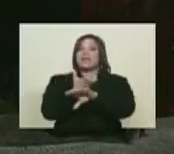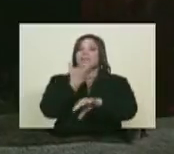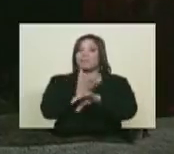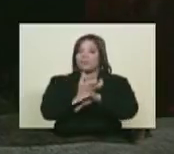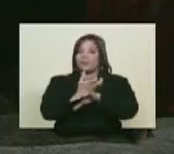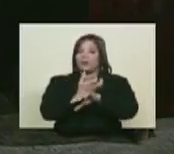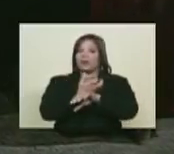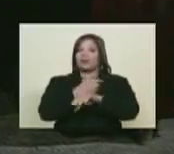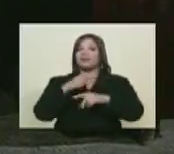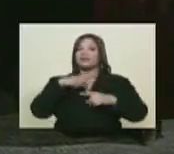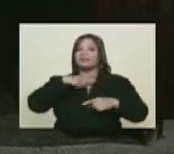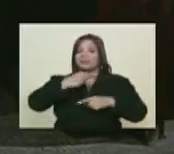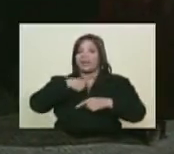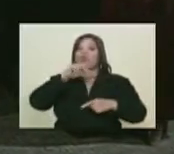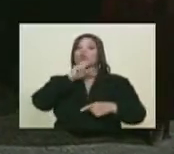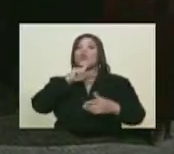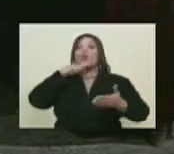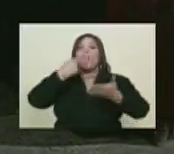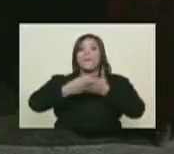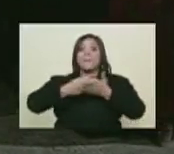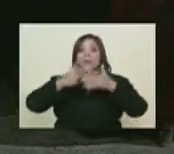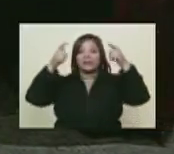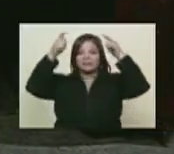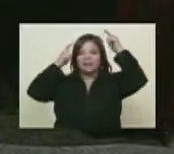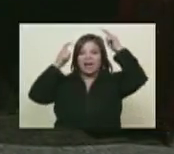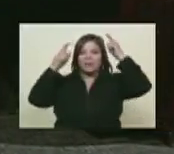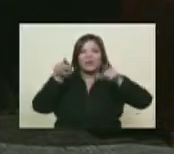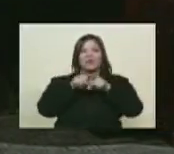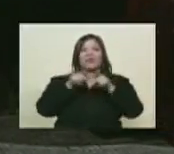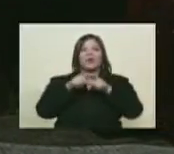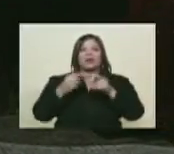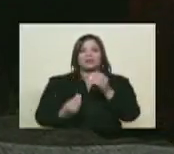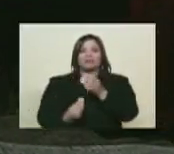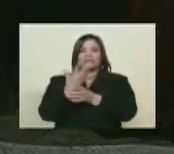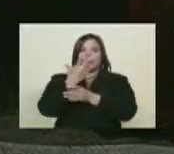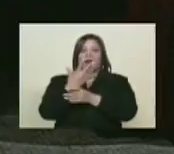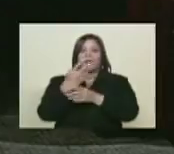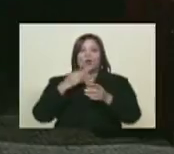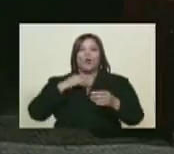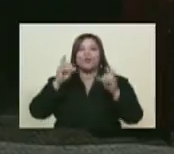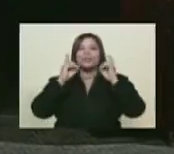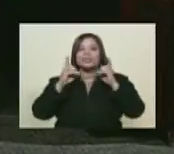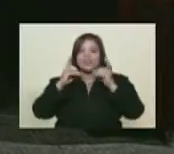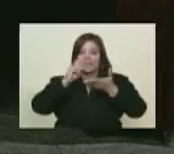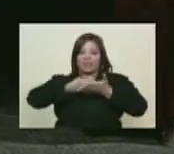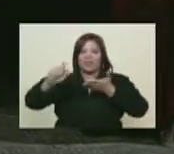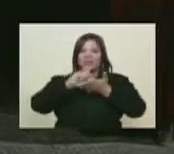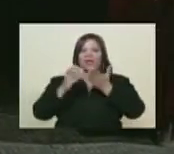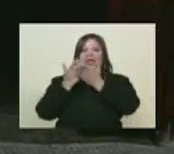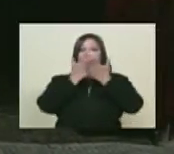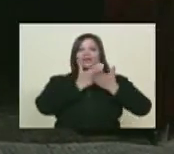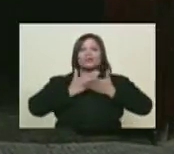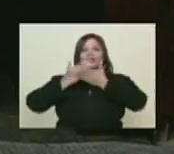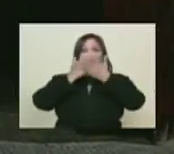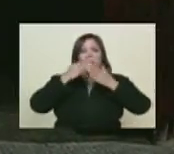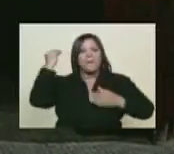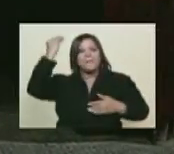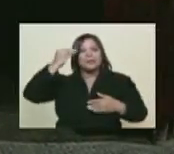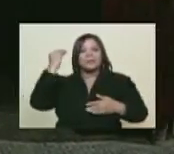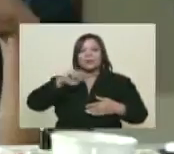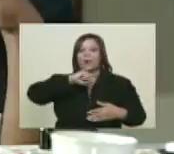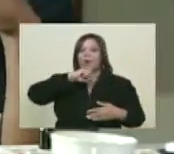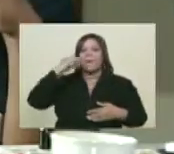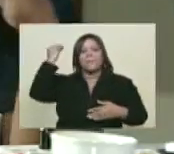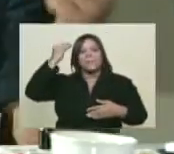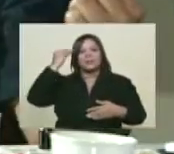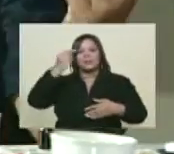nombre de Hugo Chávez Frías, como nuestro diplomado. Nosotros creamos un diplomado en el pensamiento petrolero